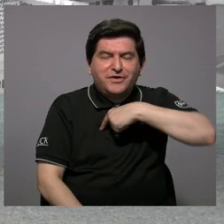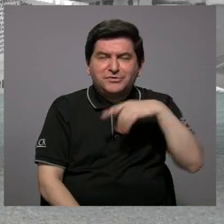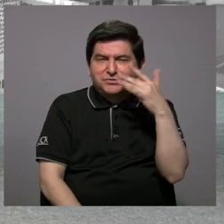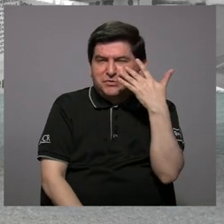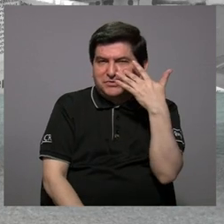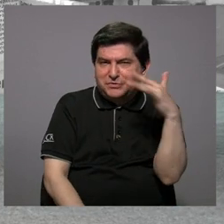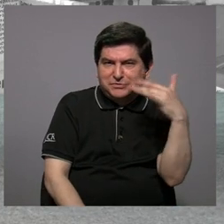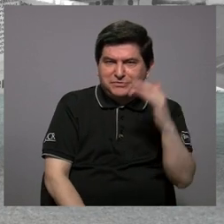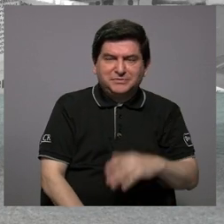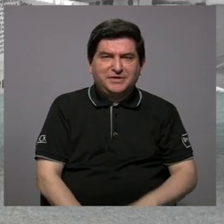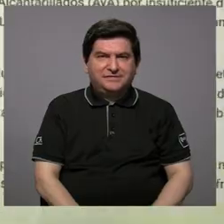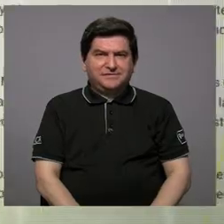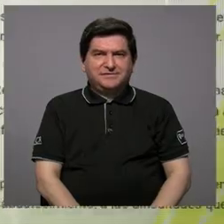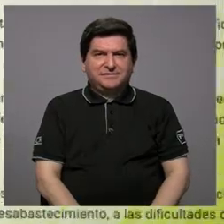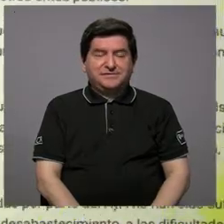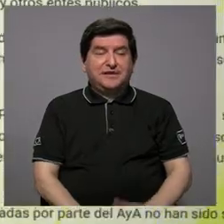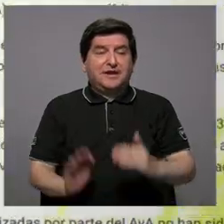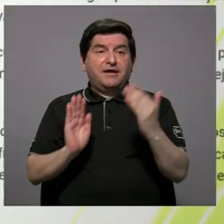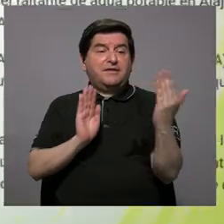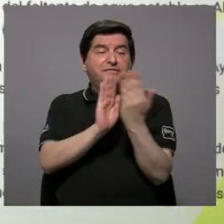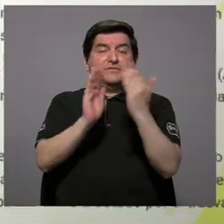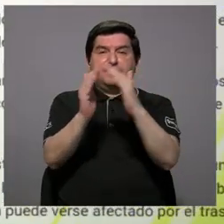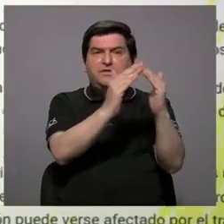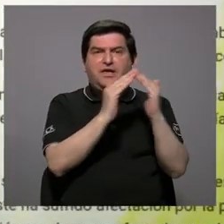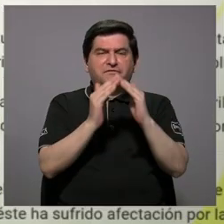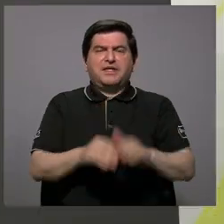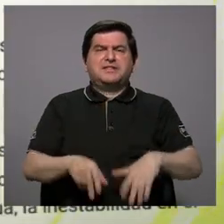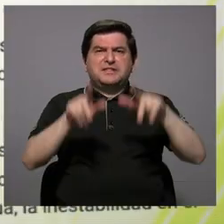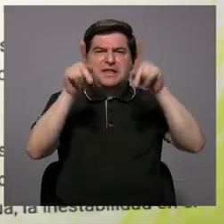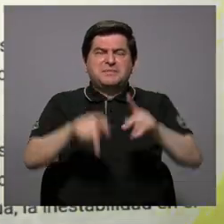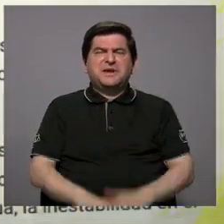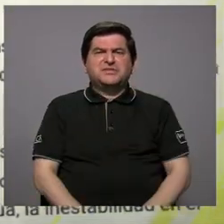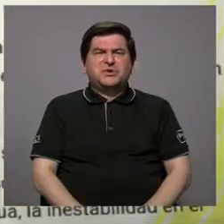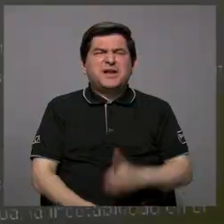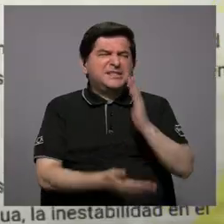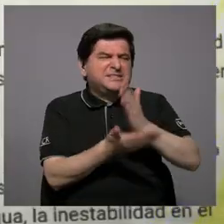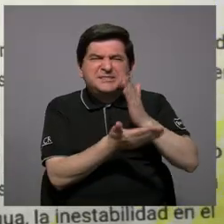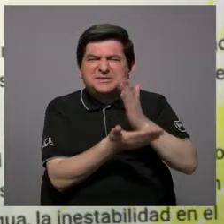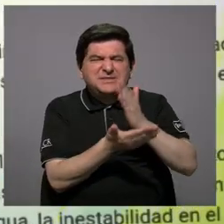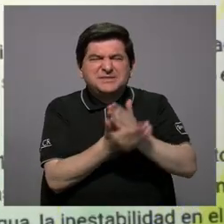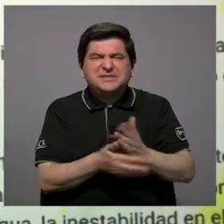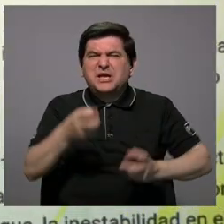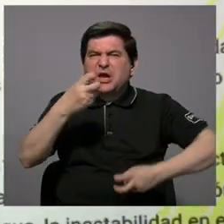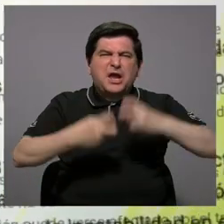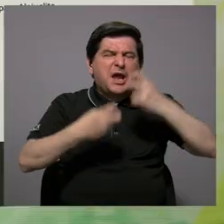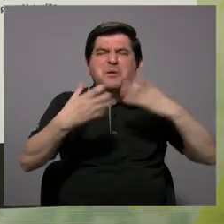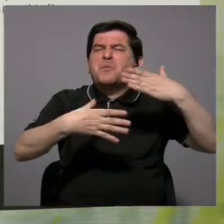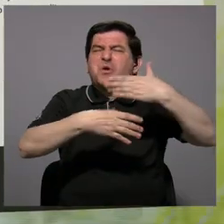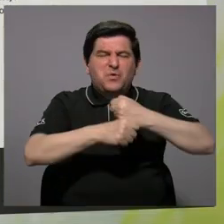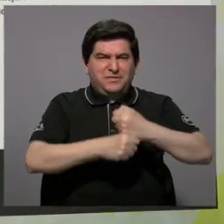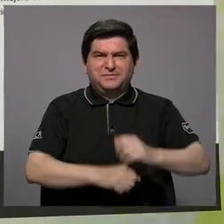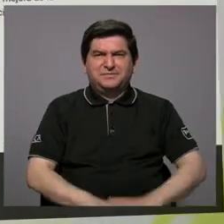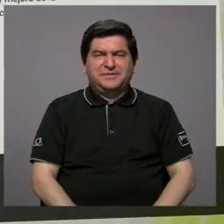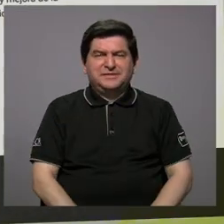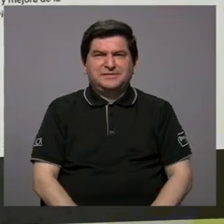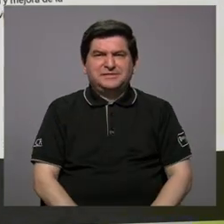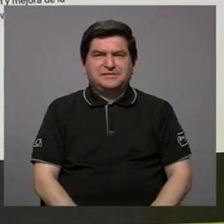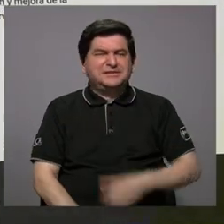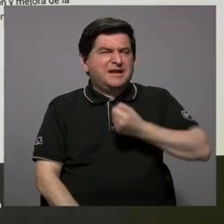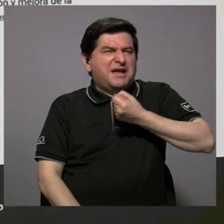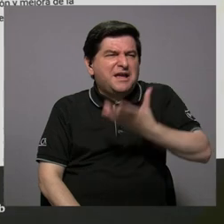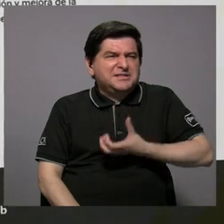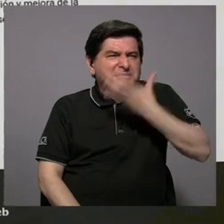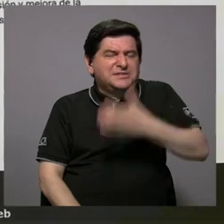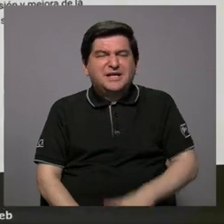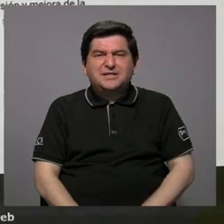ante la comunidad o quien quise sea como gente bochinchera y que andamos haciendo problemas, o sea, que andamos manifestándonos,